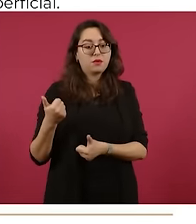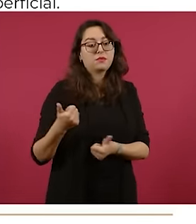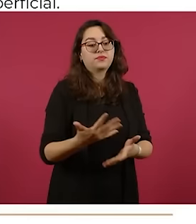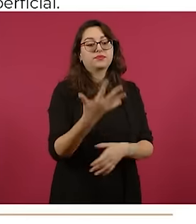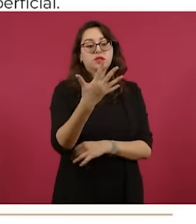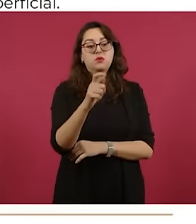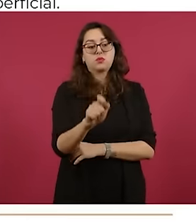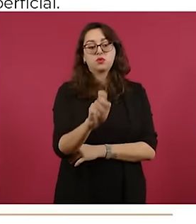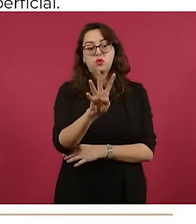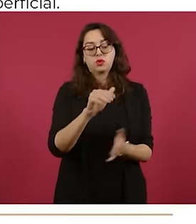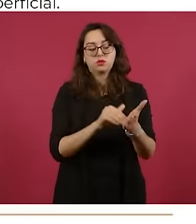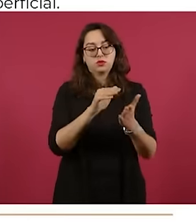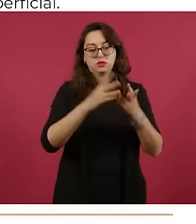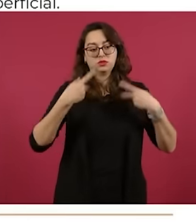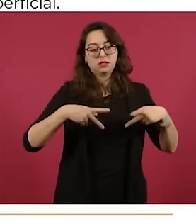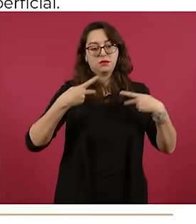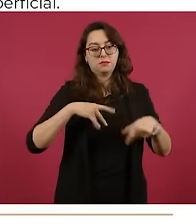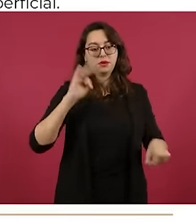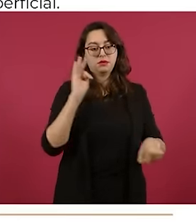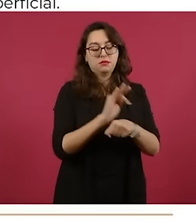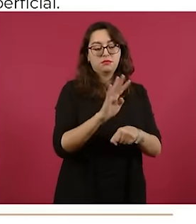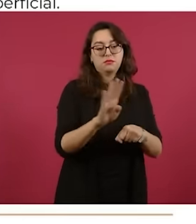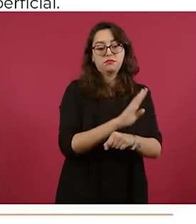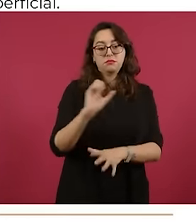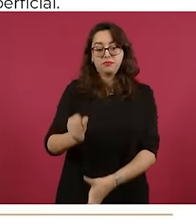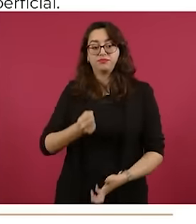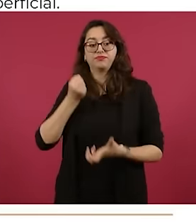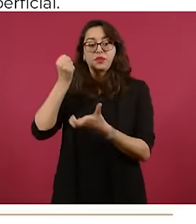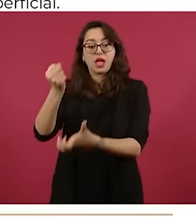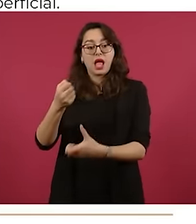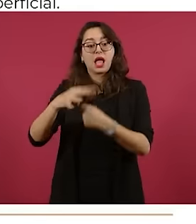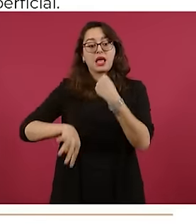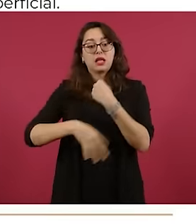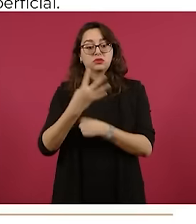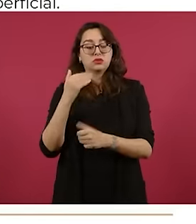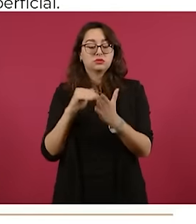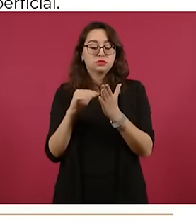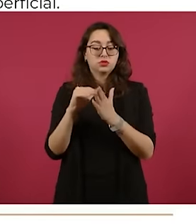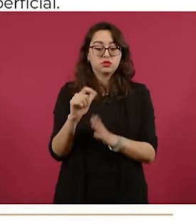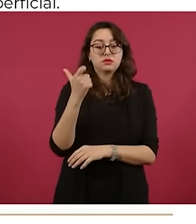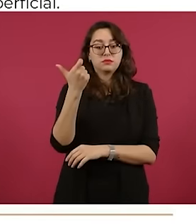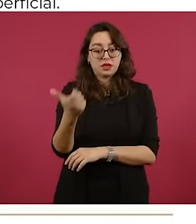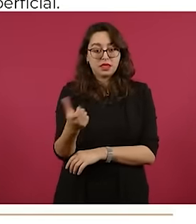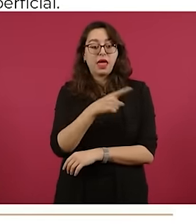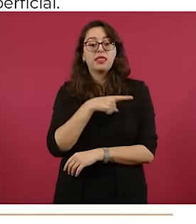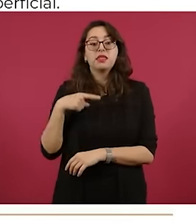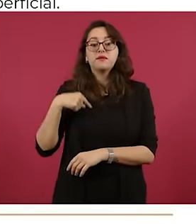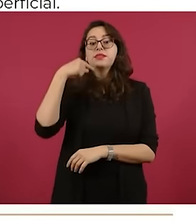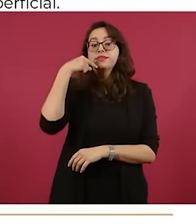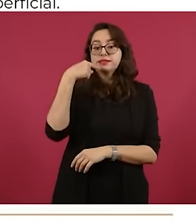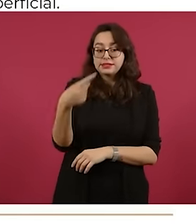y la inversión total es de 14 millones de pesos. Señalar también que hay una inversión